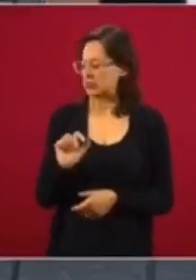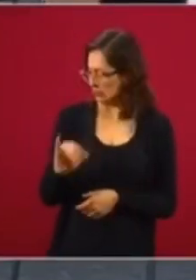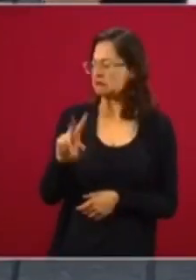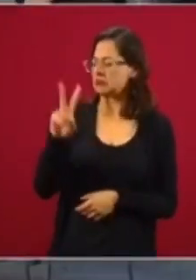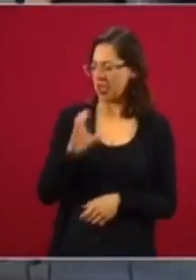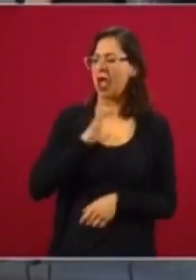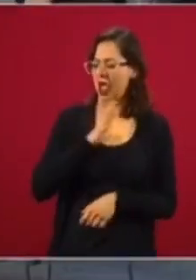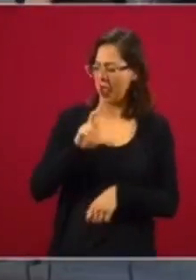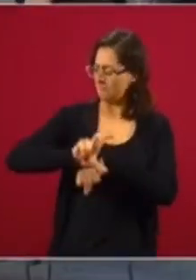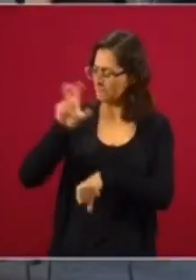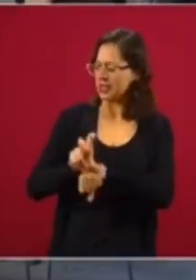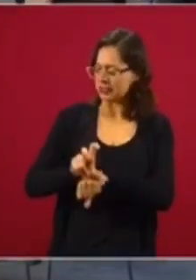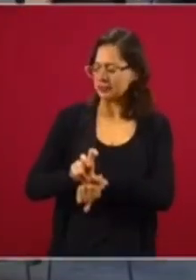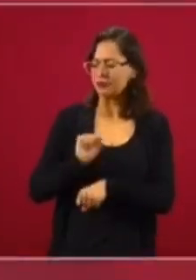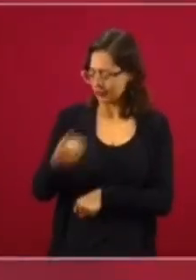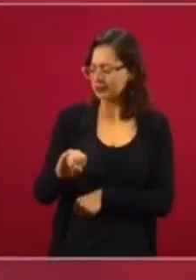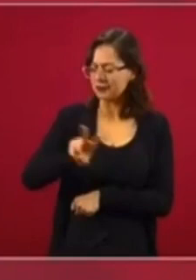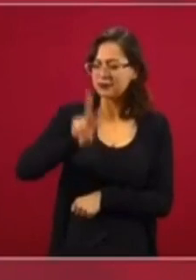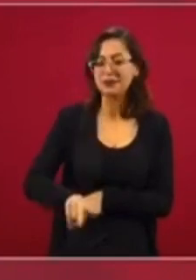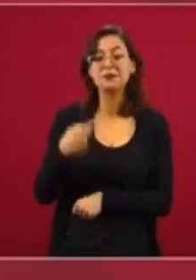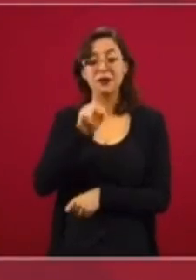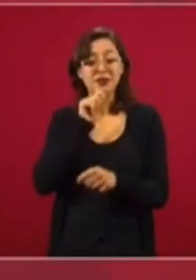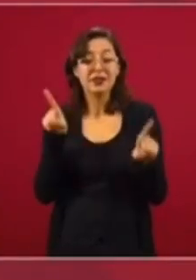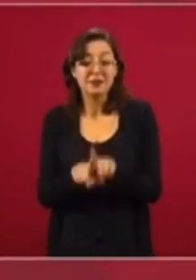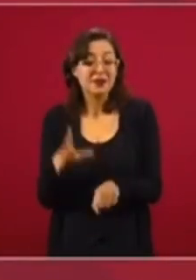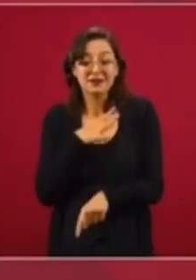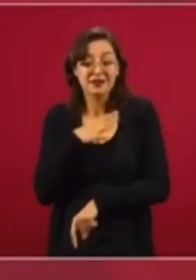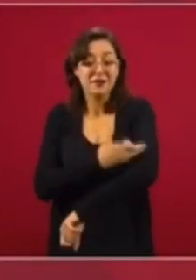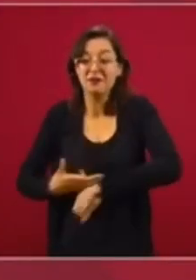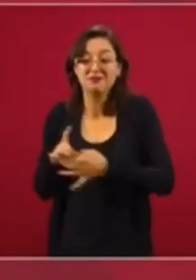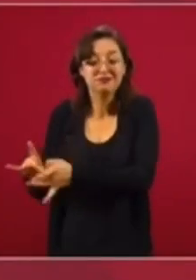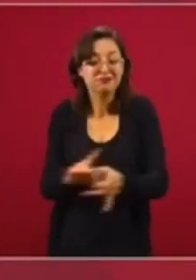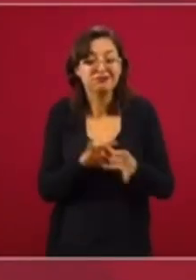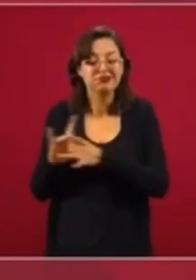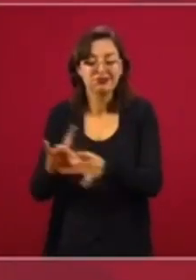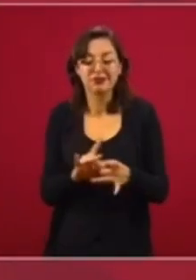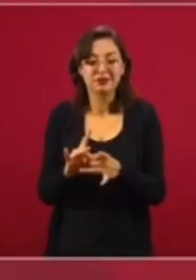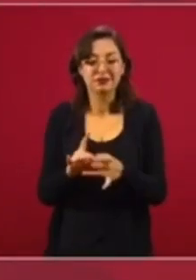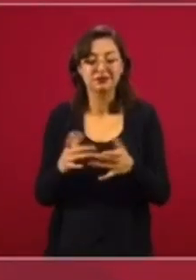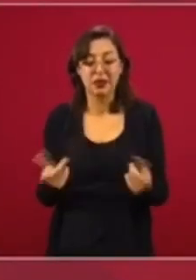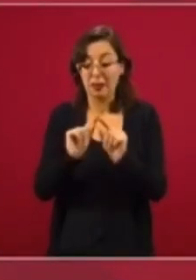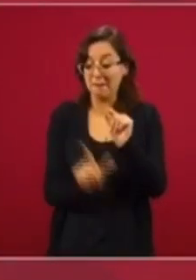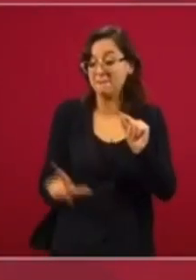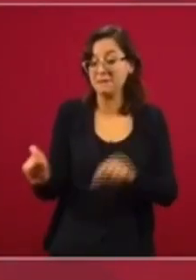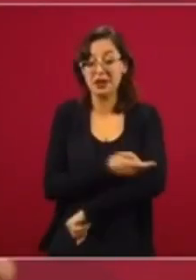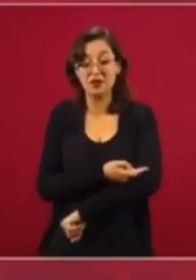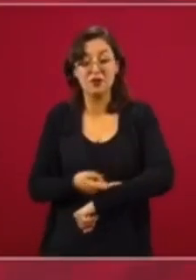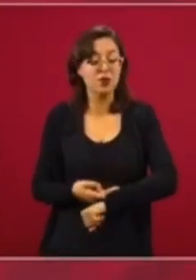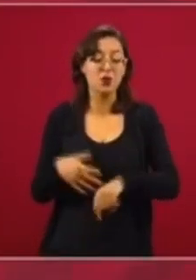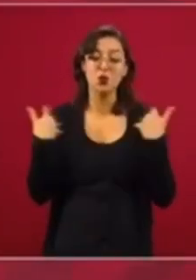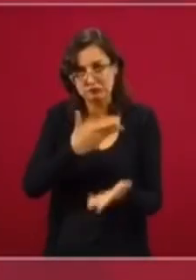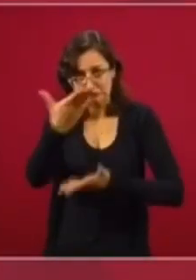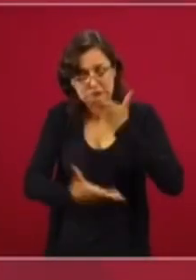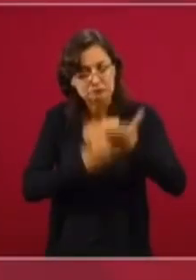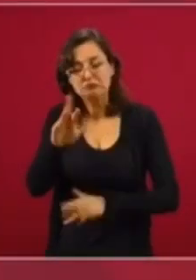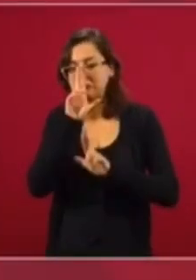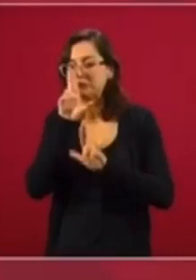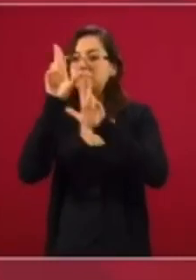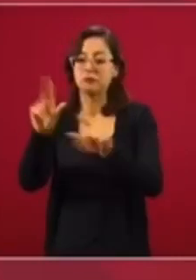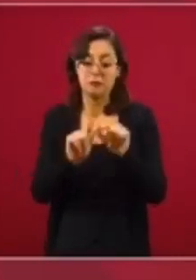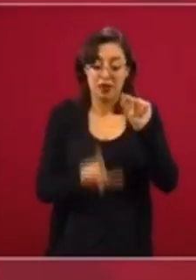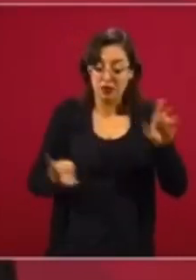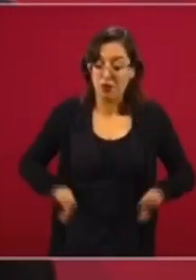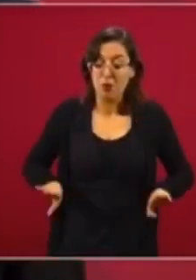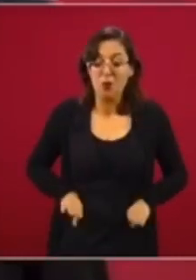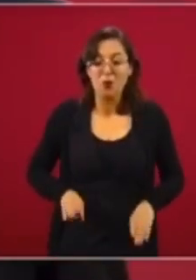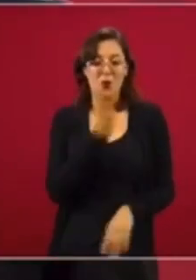machismo, pero también existe mucha fraternidad familiar. La familia en México es excepcional, son de las cosas buenas